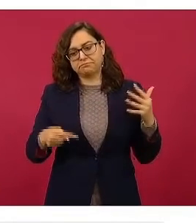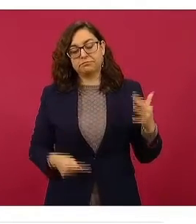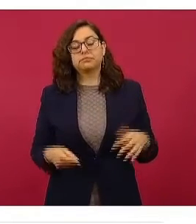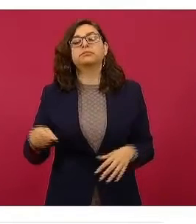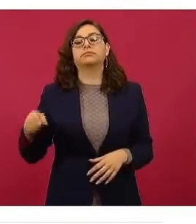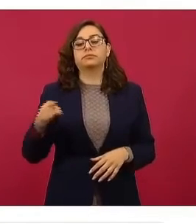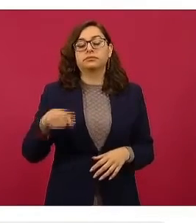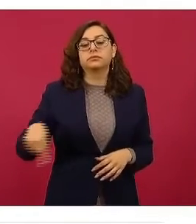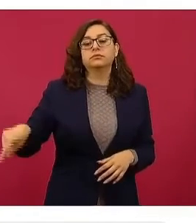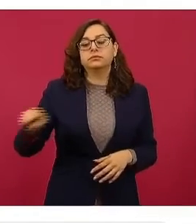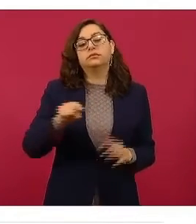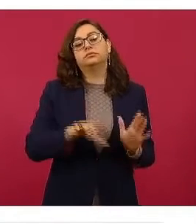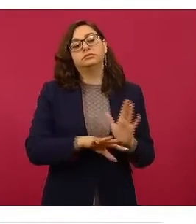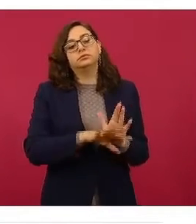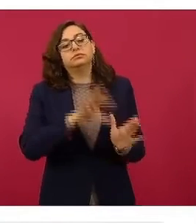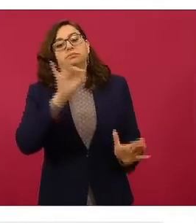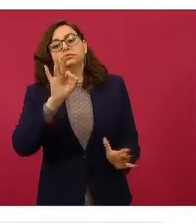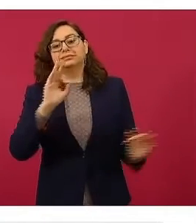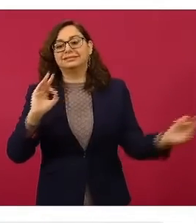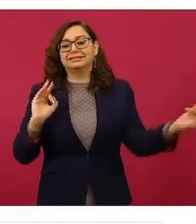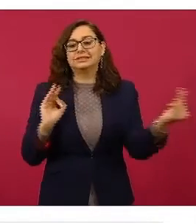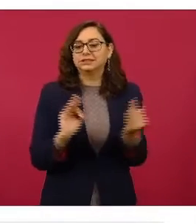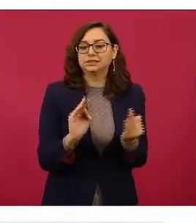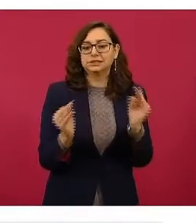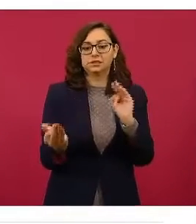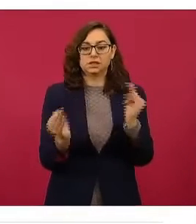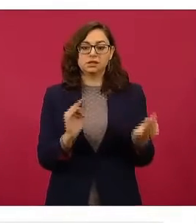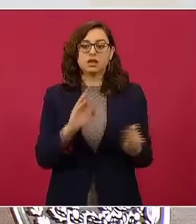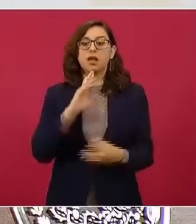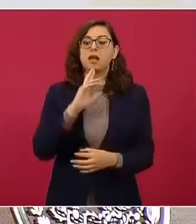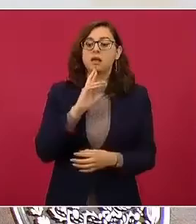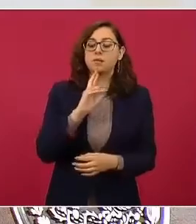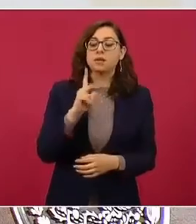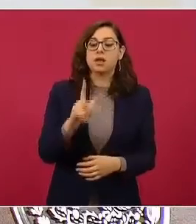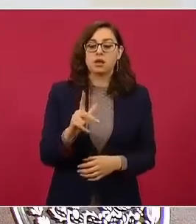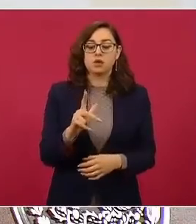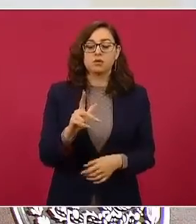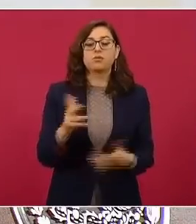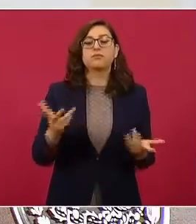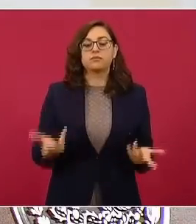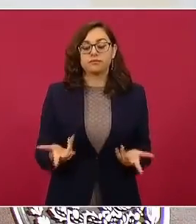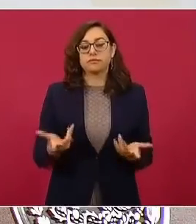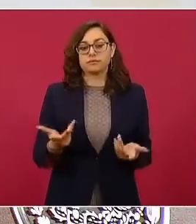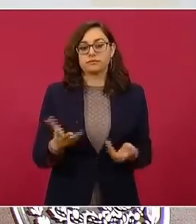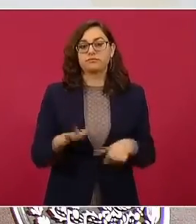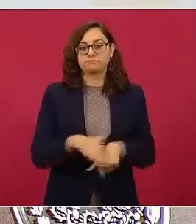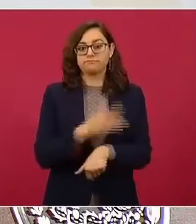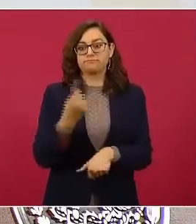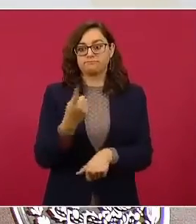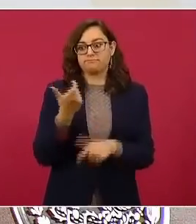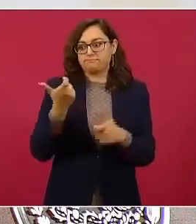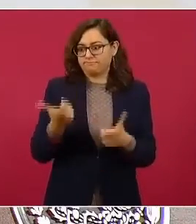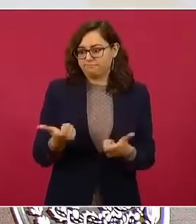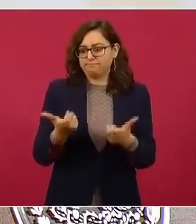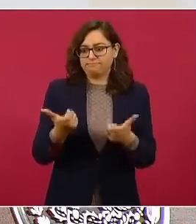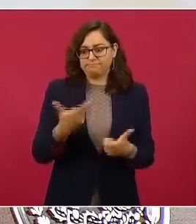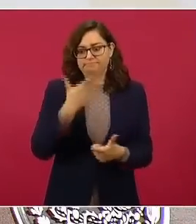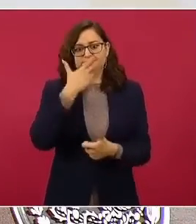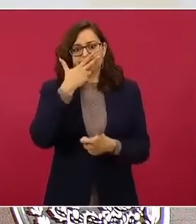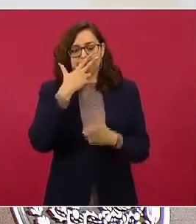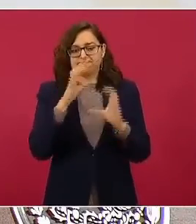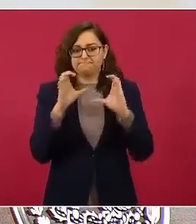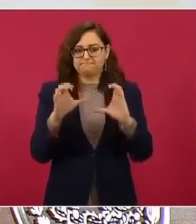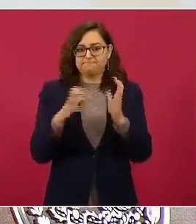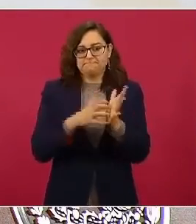Escojan la que les quede más cerca de casa, porque finalmente eso representa un ahorro en el